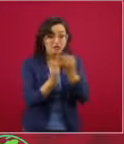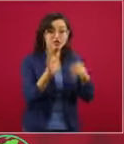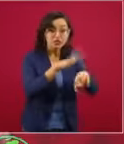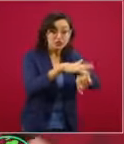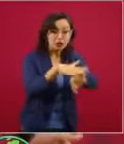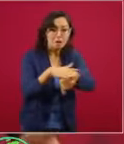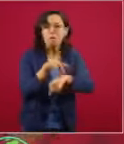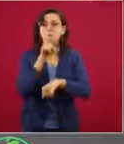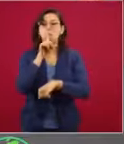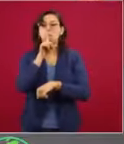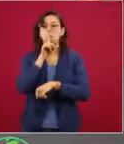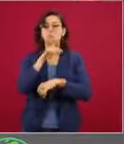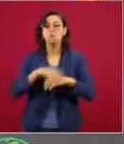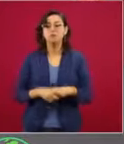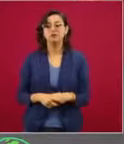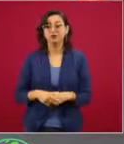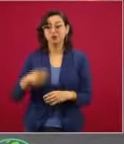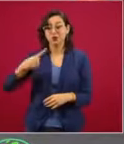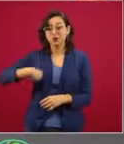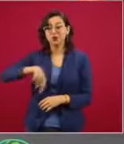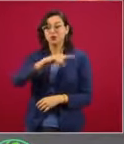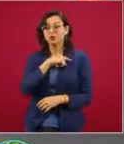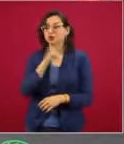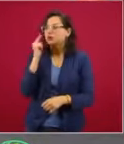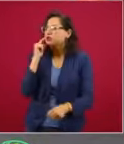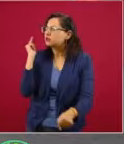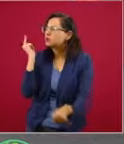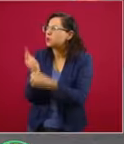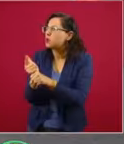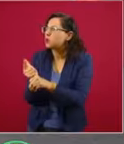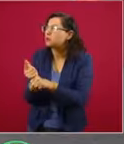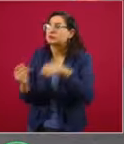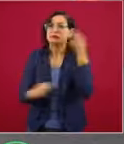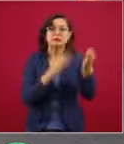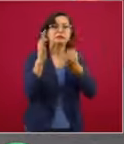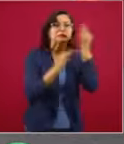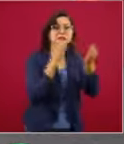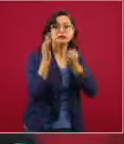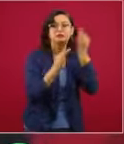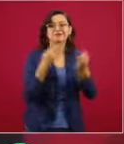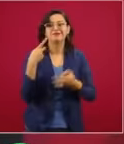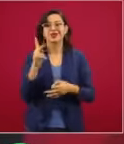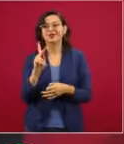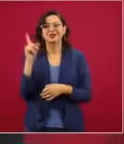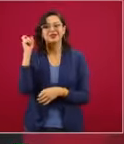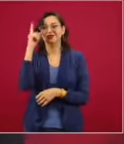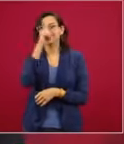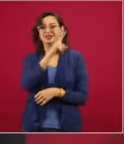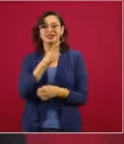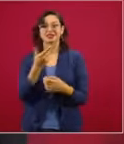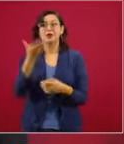enteró. Nosotros hicimos todo lo que se pudo en aquel entonces, pero como estaban los cercos informativos,